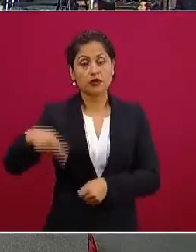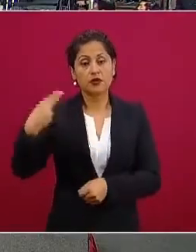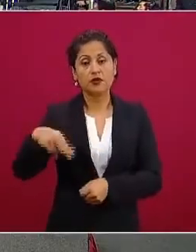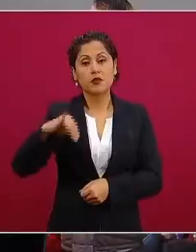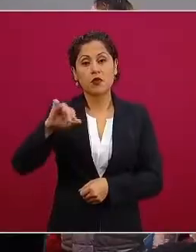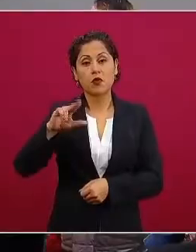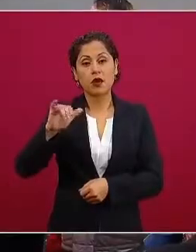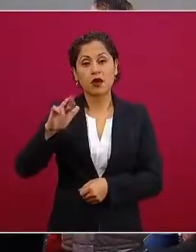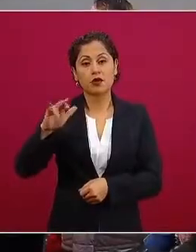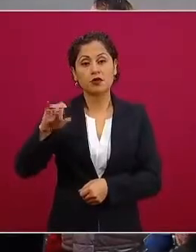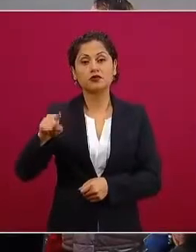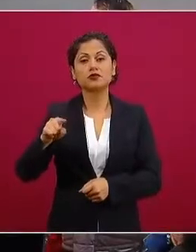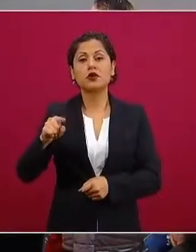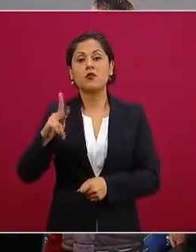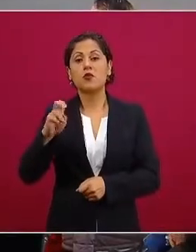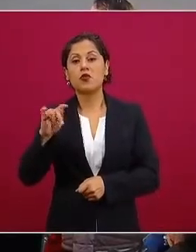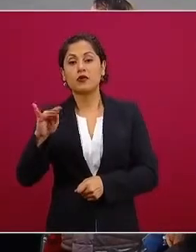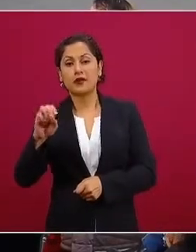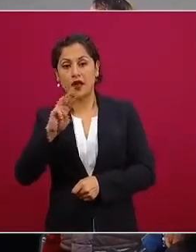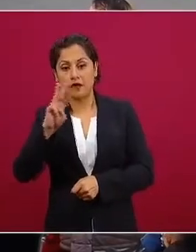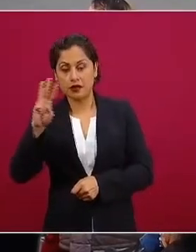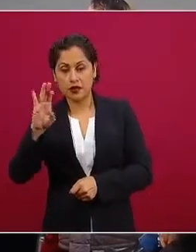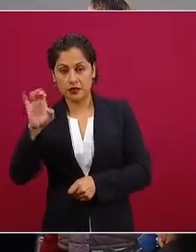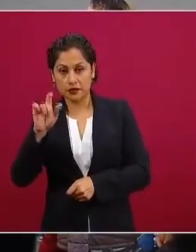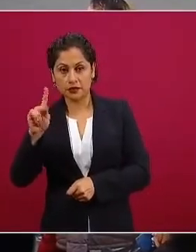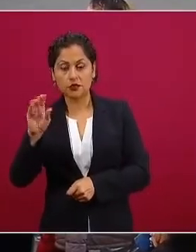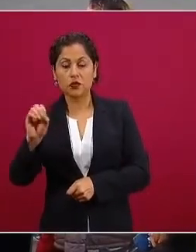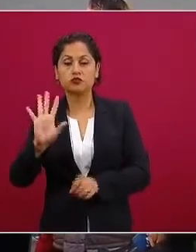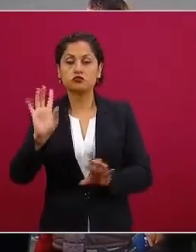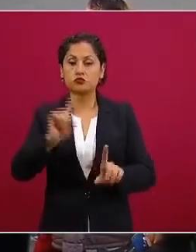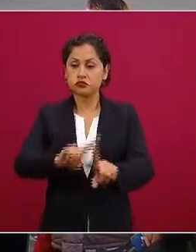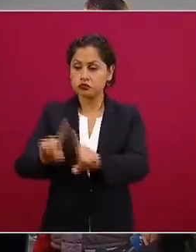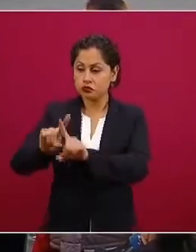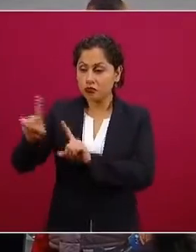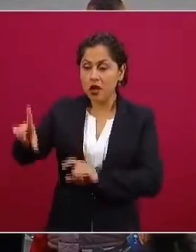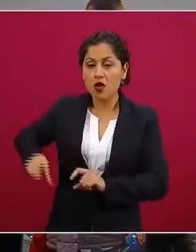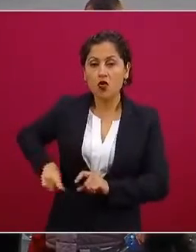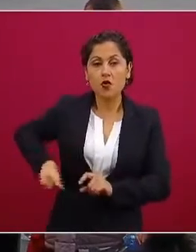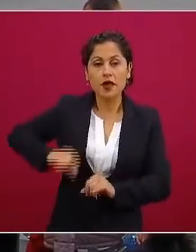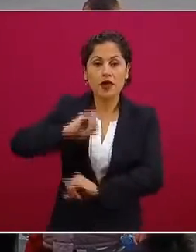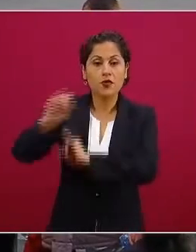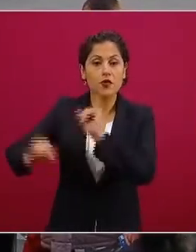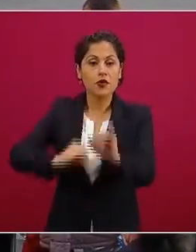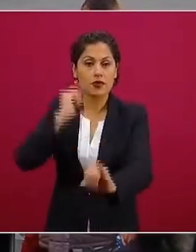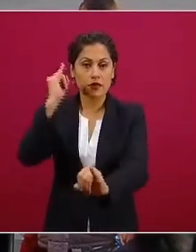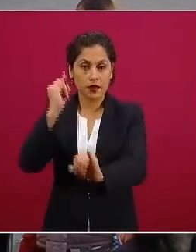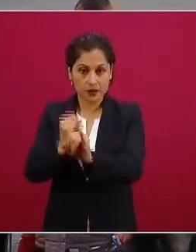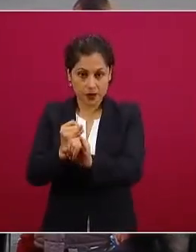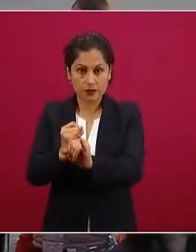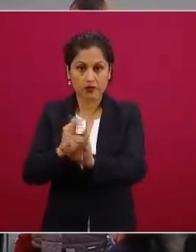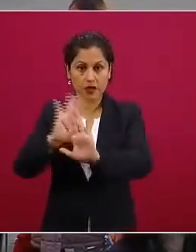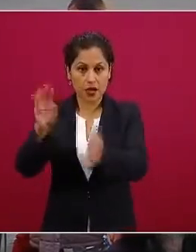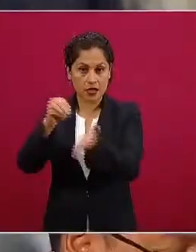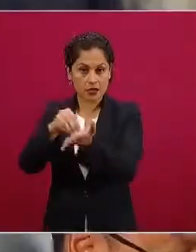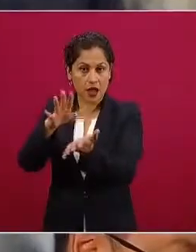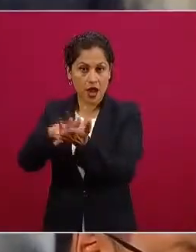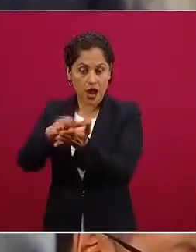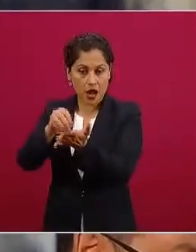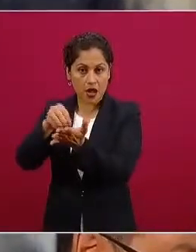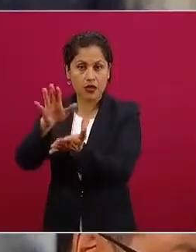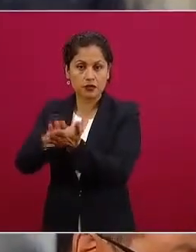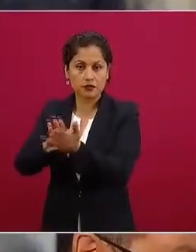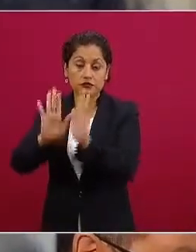Expo señor presidente diversos gobiernos y empresas a nivel internacional pues están registrando aunque estamos en un contexto de